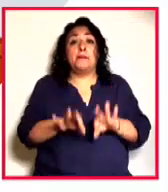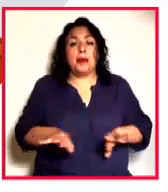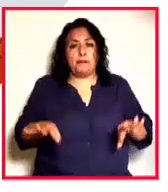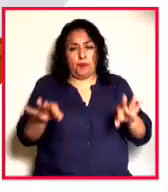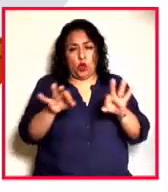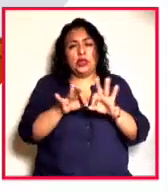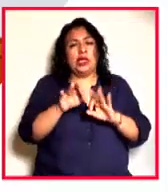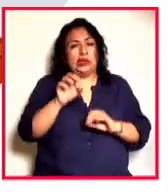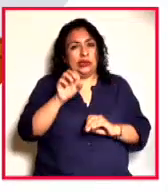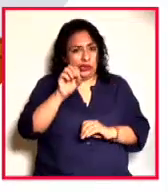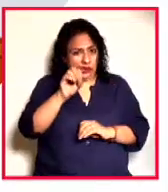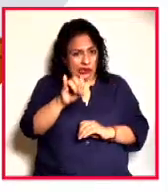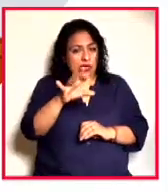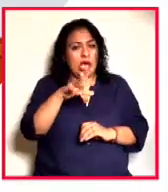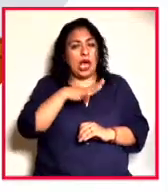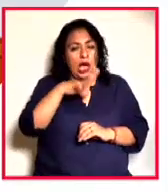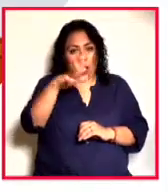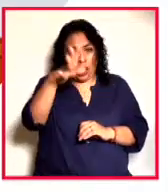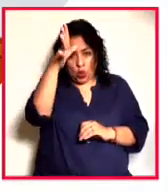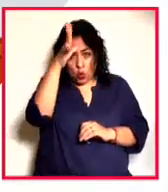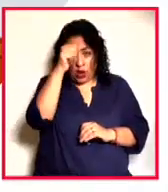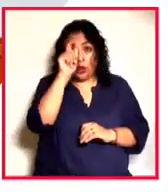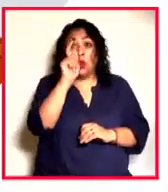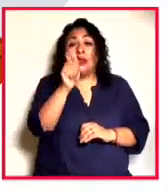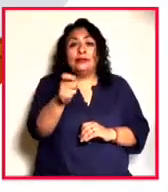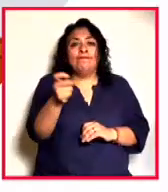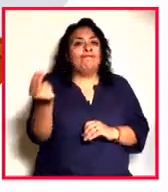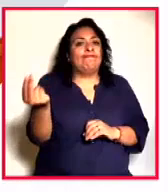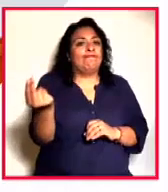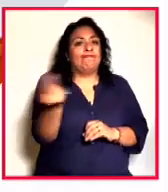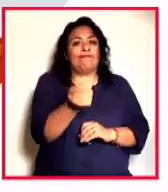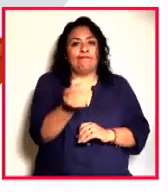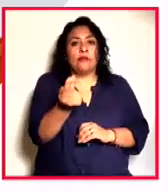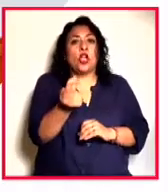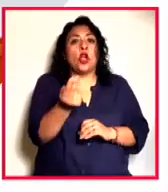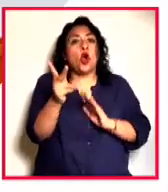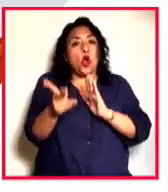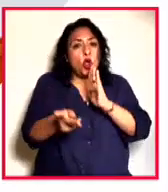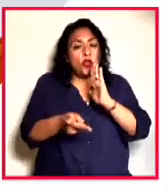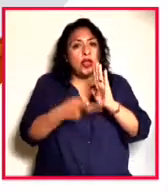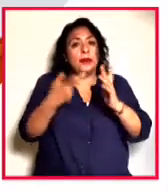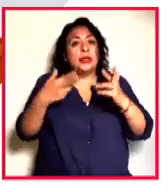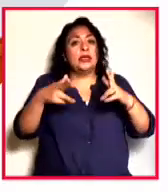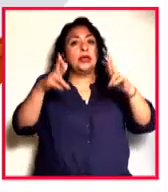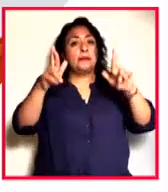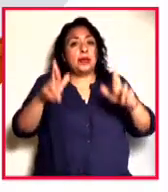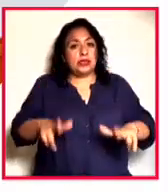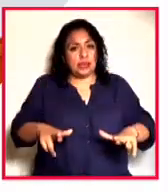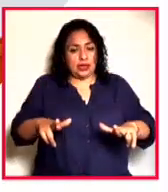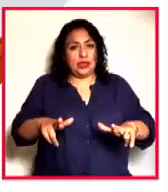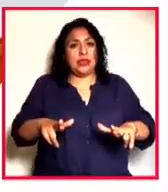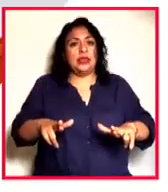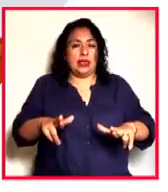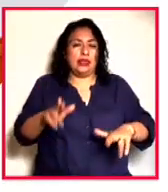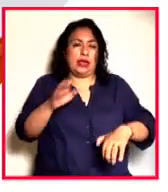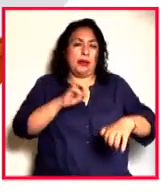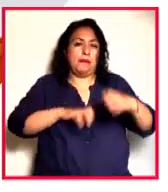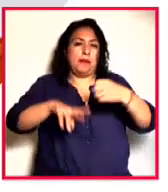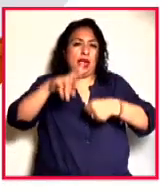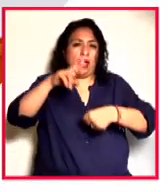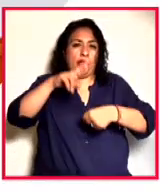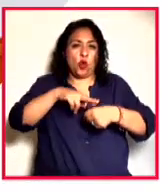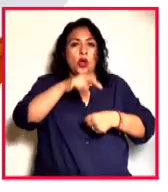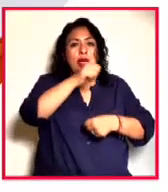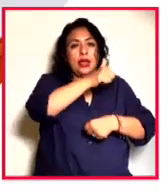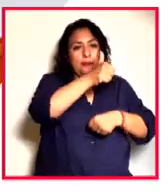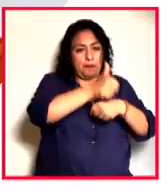que sí llegan a tener acuerdo es en la necesidad de tener nuevamente representante diplomático o embajador en cada una